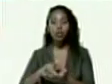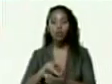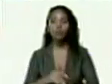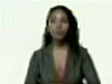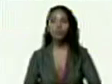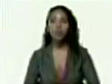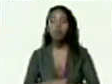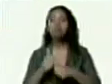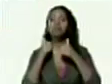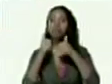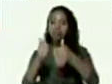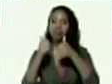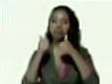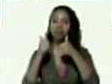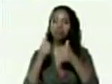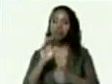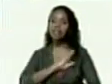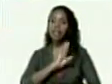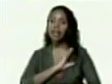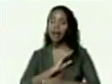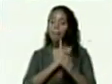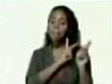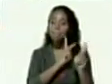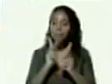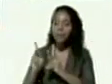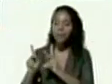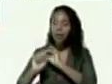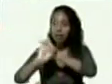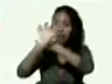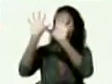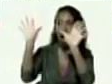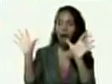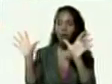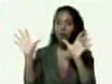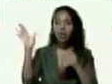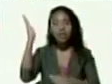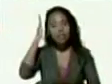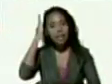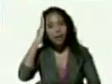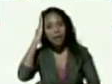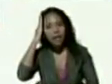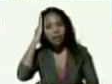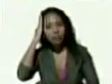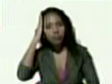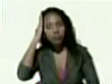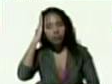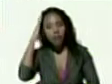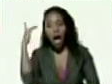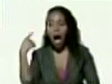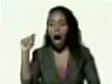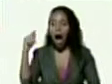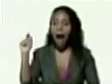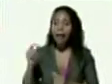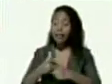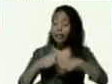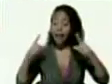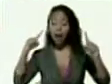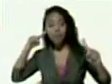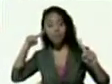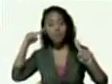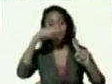muy bueno tener el plan claro y saber que tenemos un gran objetivo